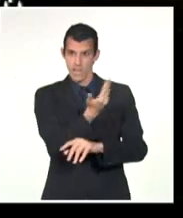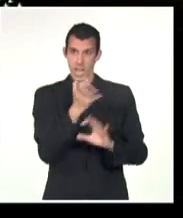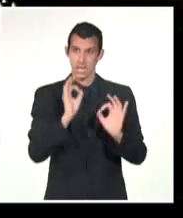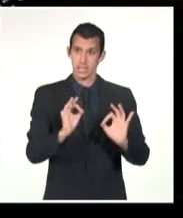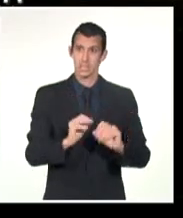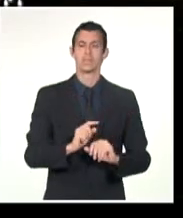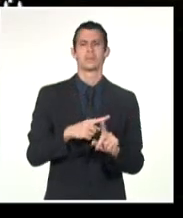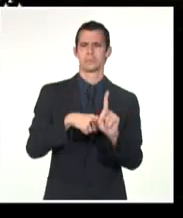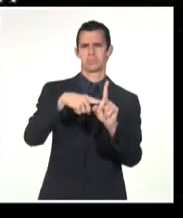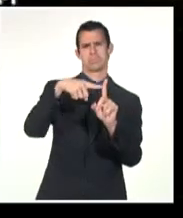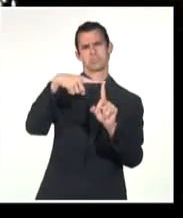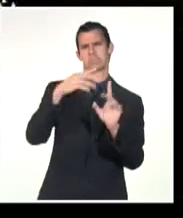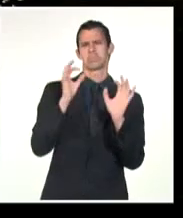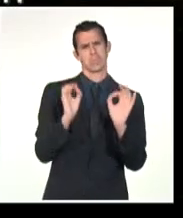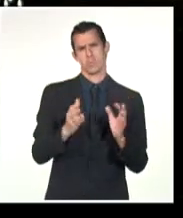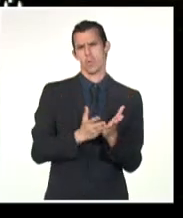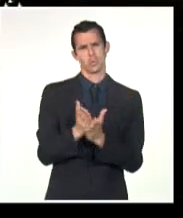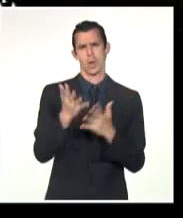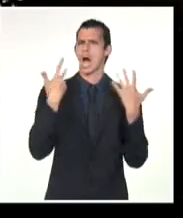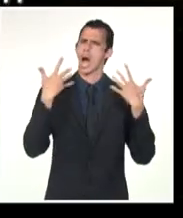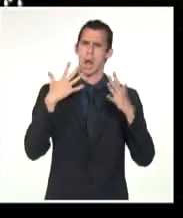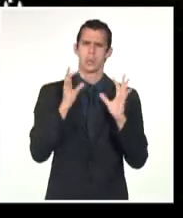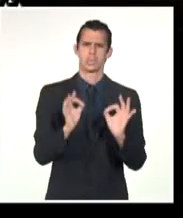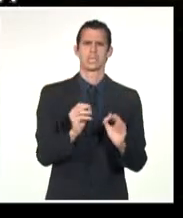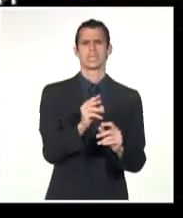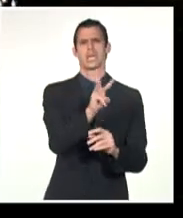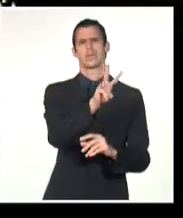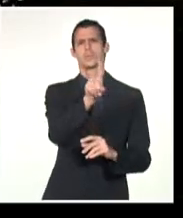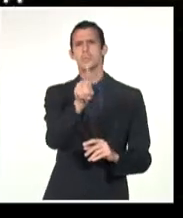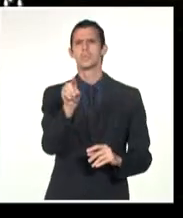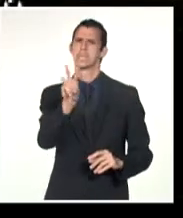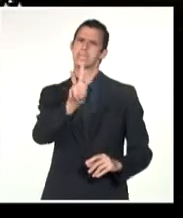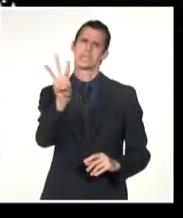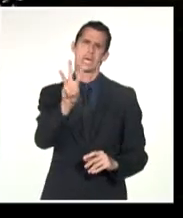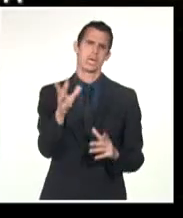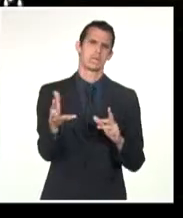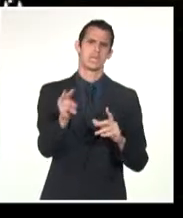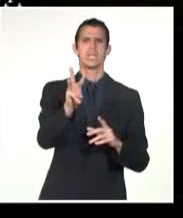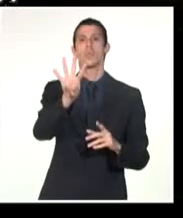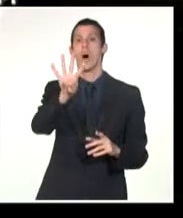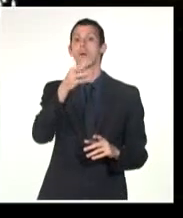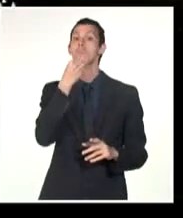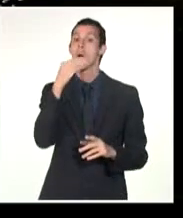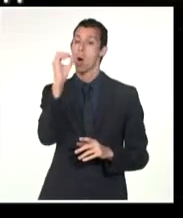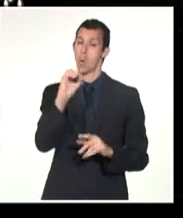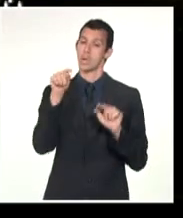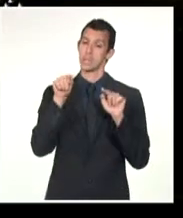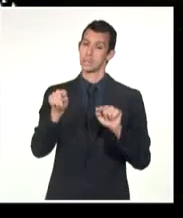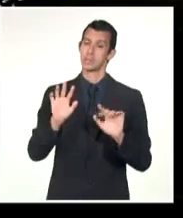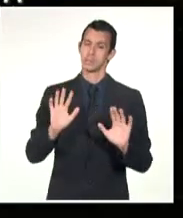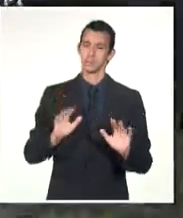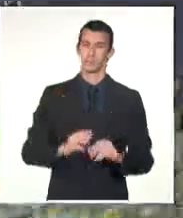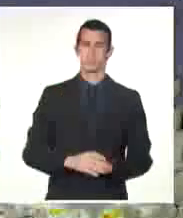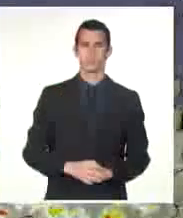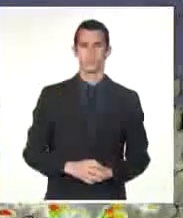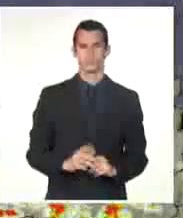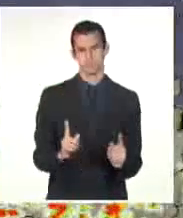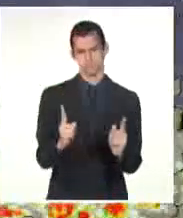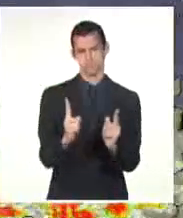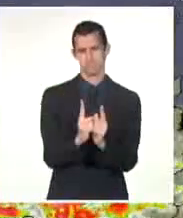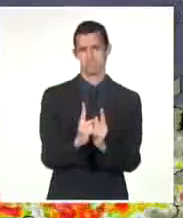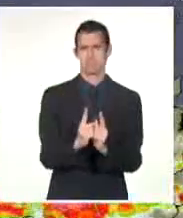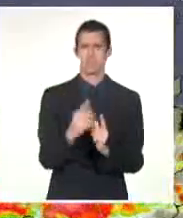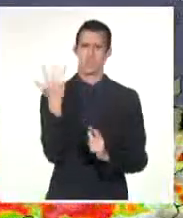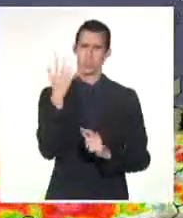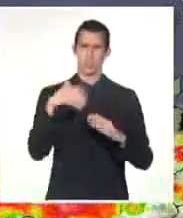con poca variación, máximas de 31 y hasta 33 y 34 grados celsius en el oriente del país. Esto es todo en